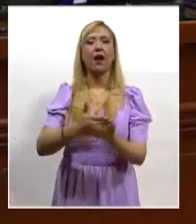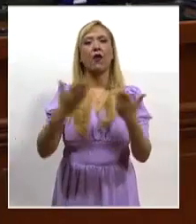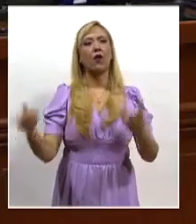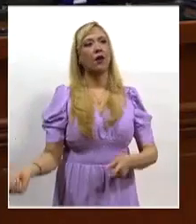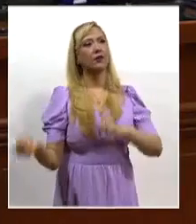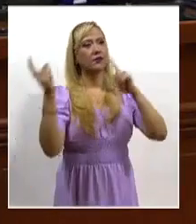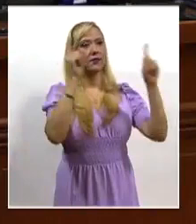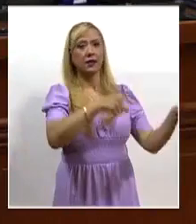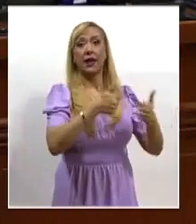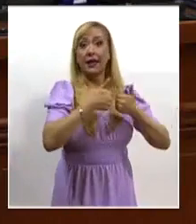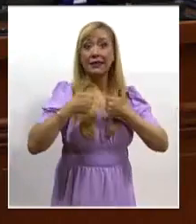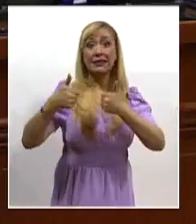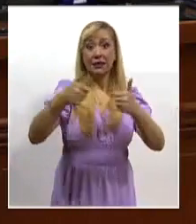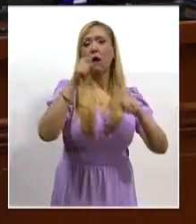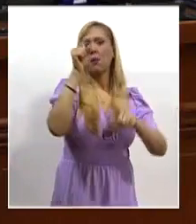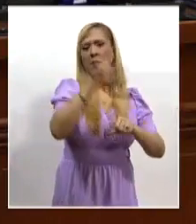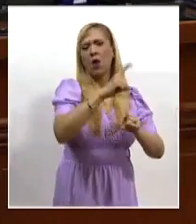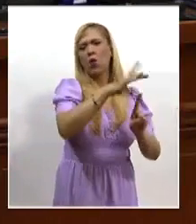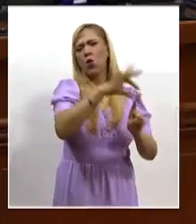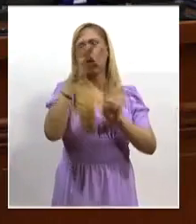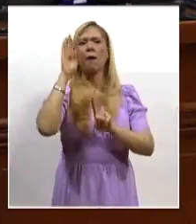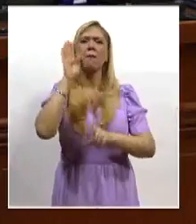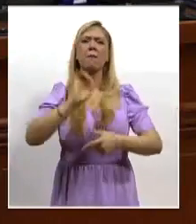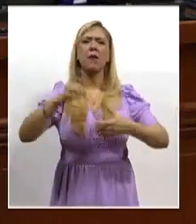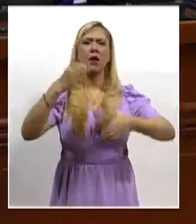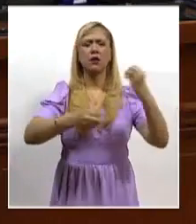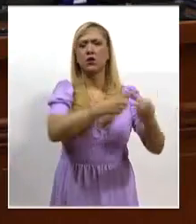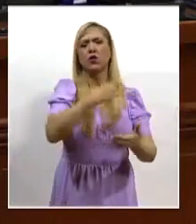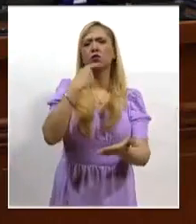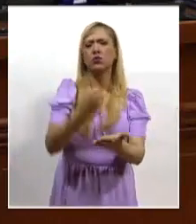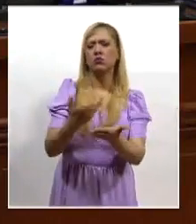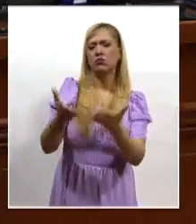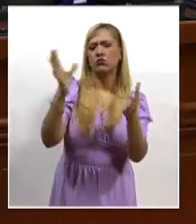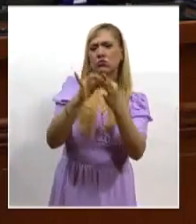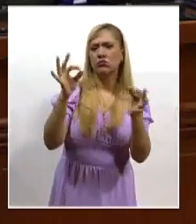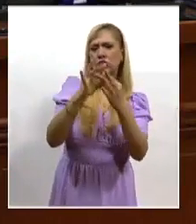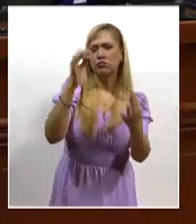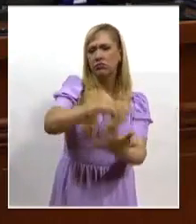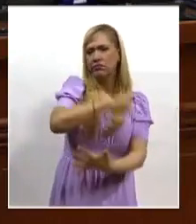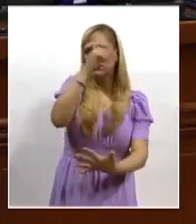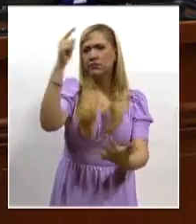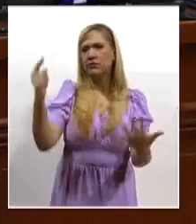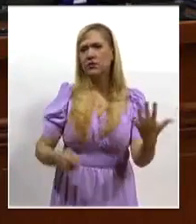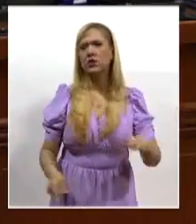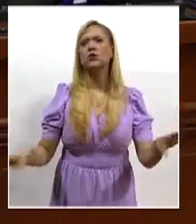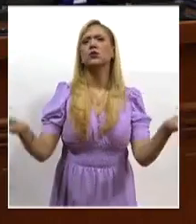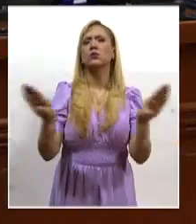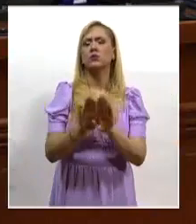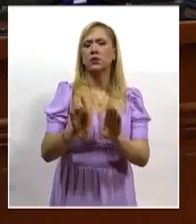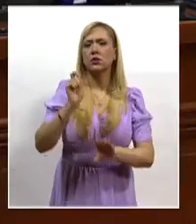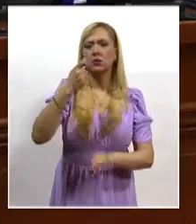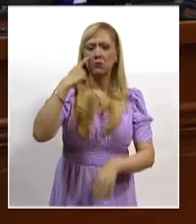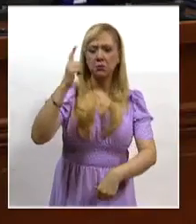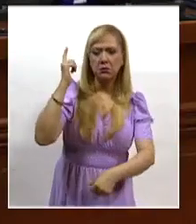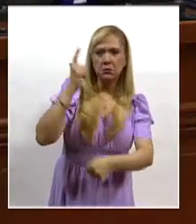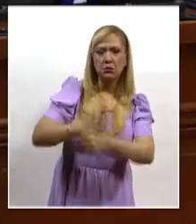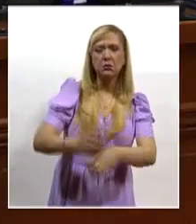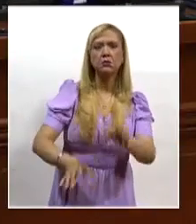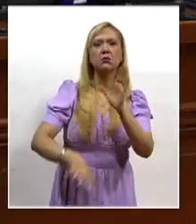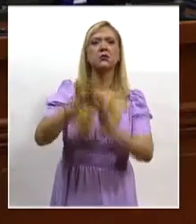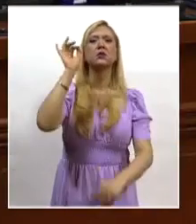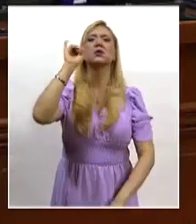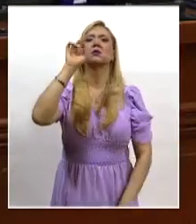mayoría para que sea reformulado con los argumentos y los efectos correspondientes a que se haya identificado la